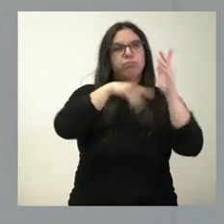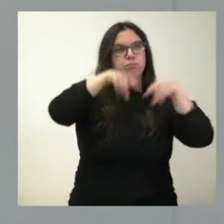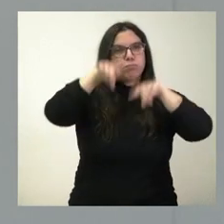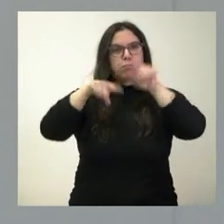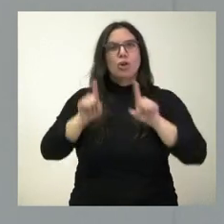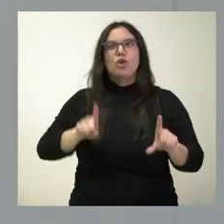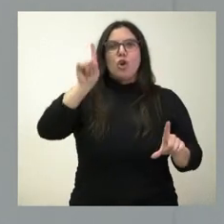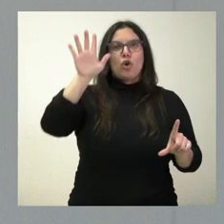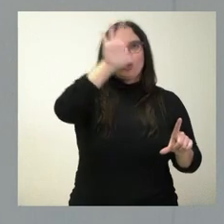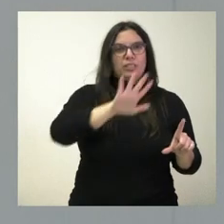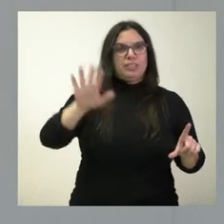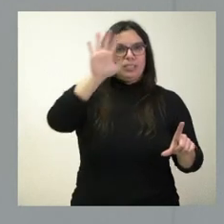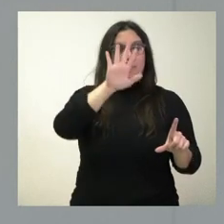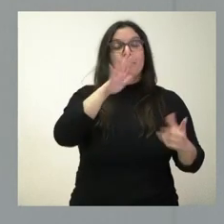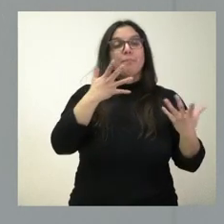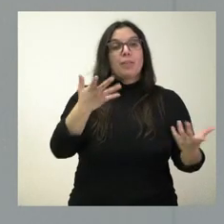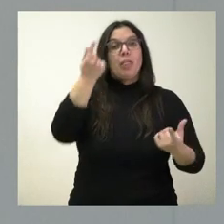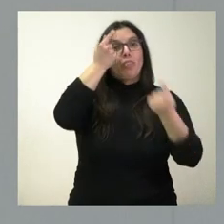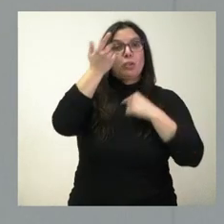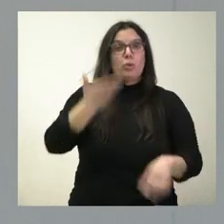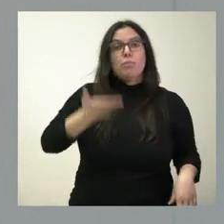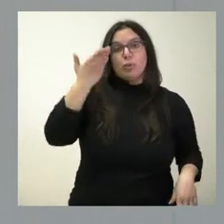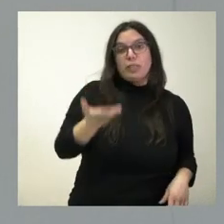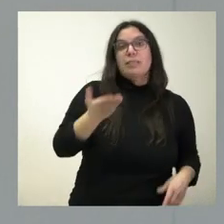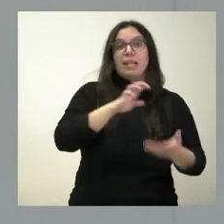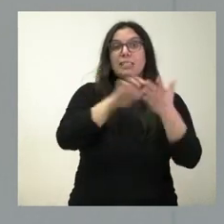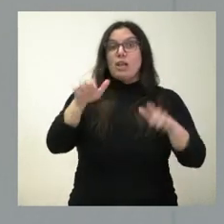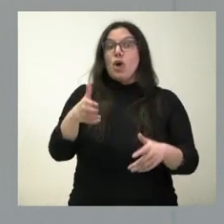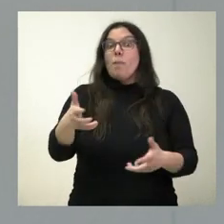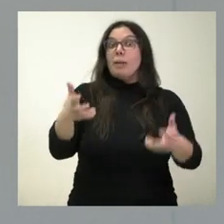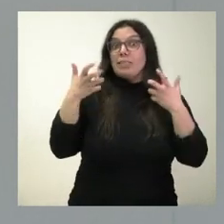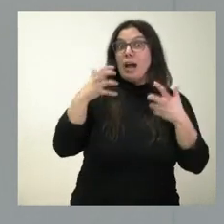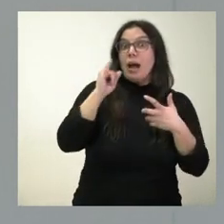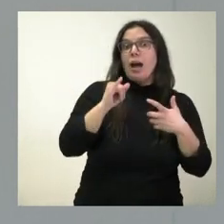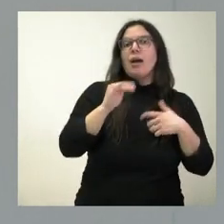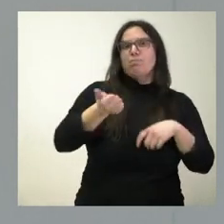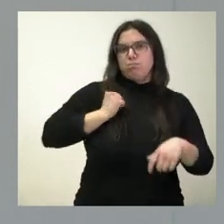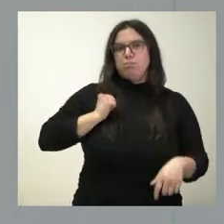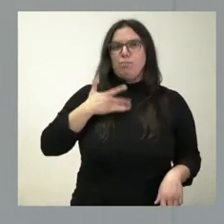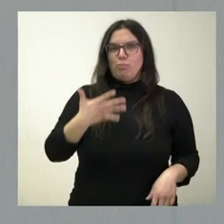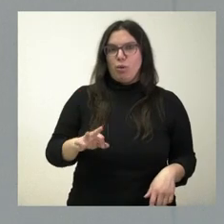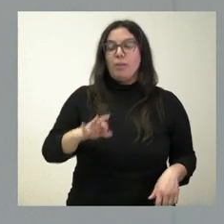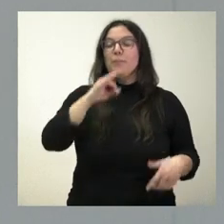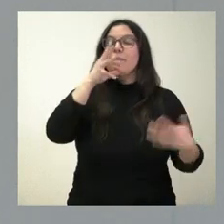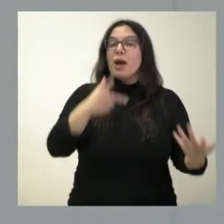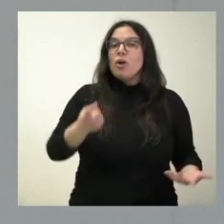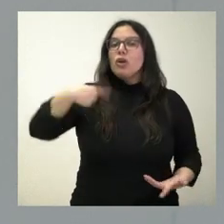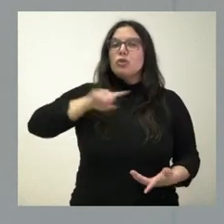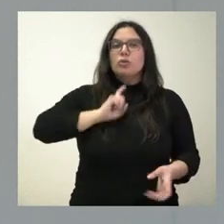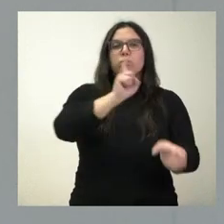peninsular. Creemos que es un dato muy importante. Castilla y León tiene ahí una ventaja y la puede seguir desarrollando. Ahora estamos involucrados en dos